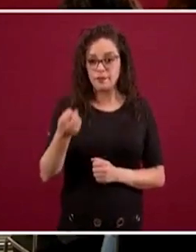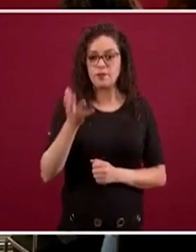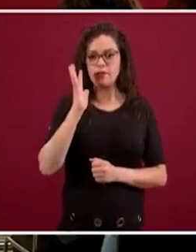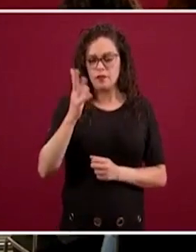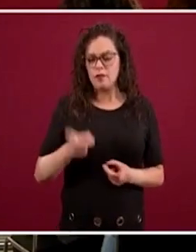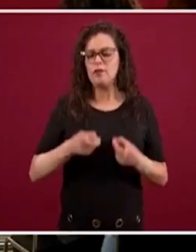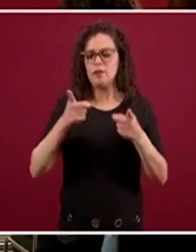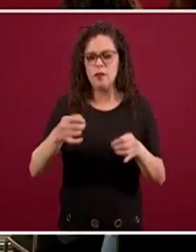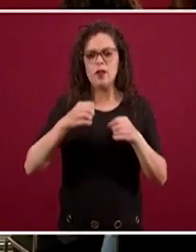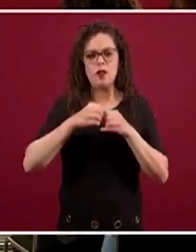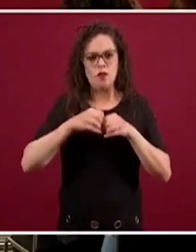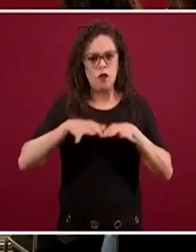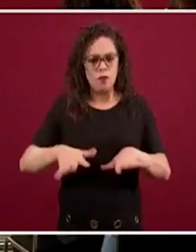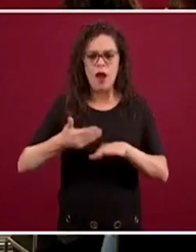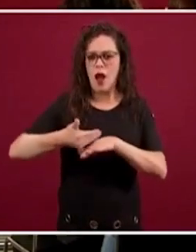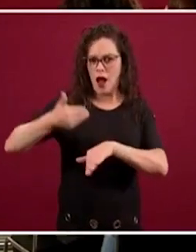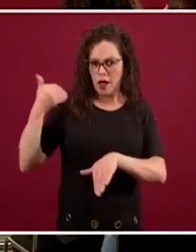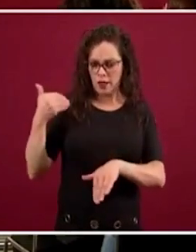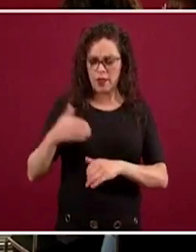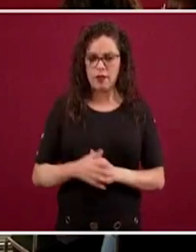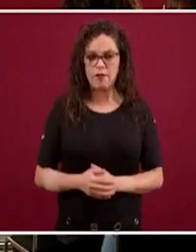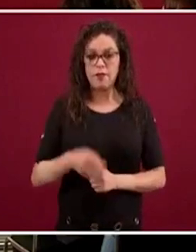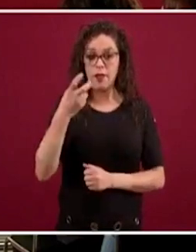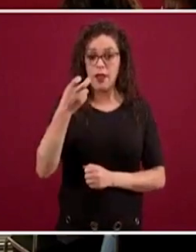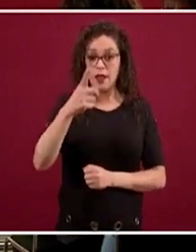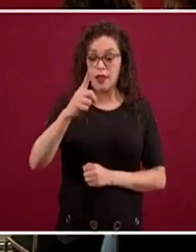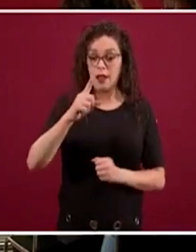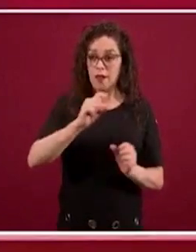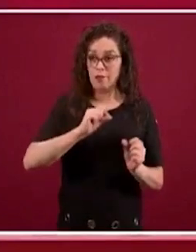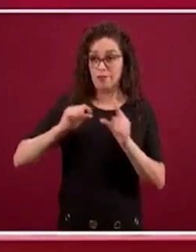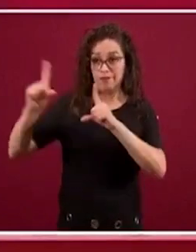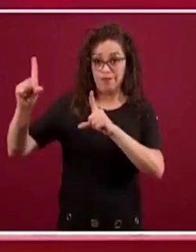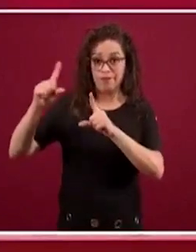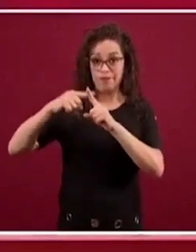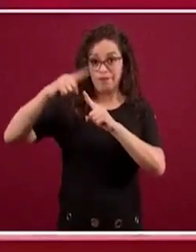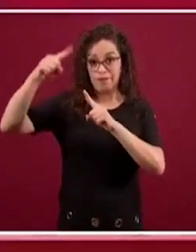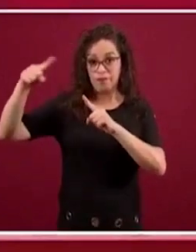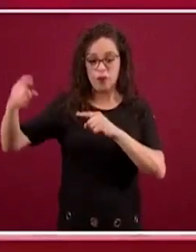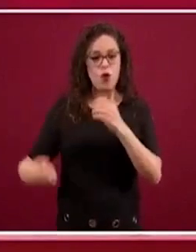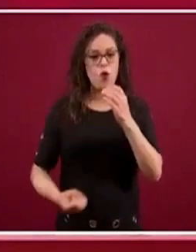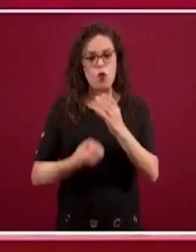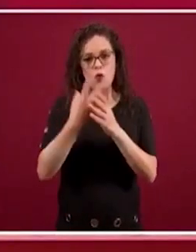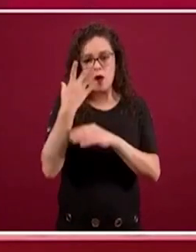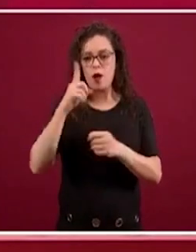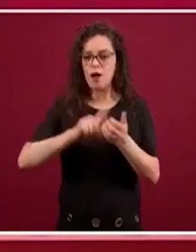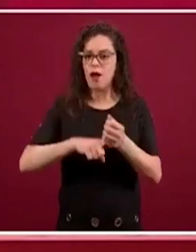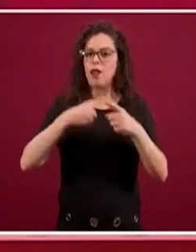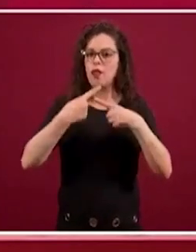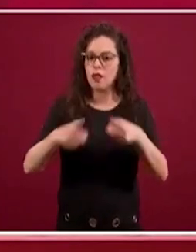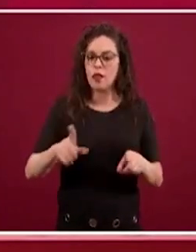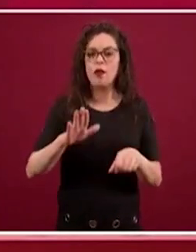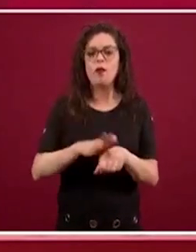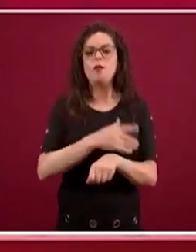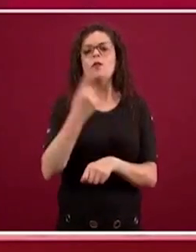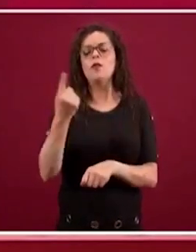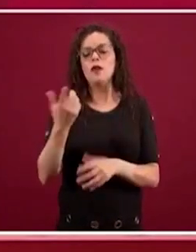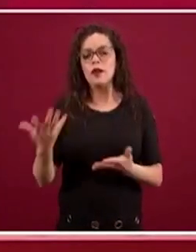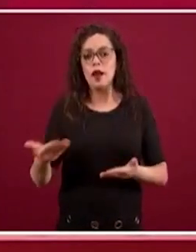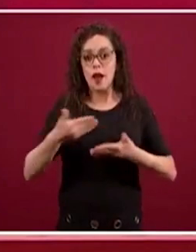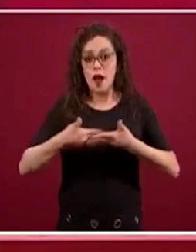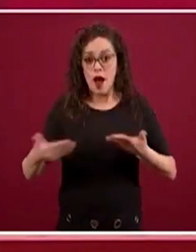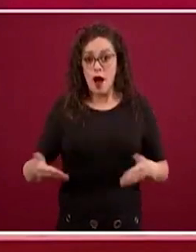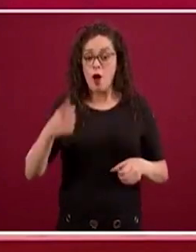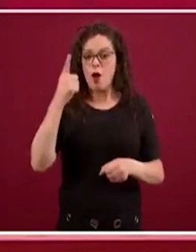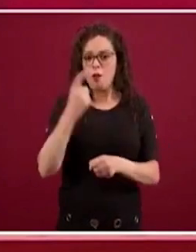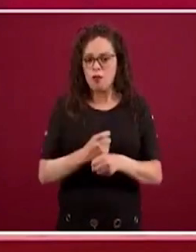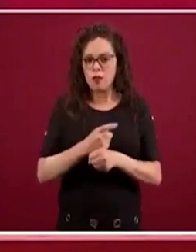esta información. Este nuevo gráfico ahora es un enfoque, digamos, diferente, porque entonces ahora nos concentramos sobre los que han